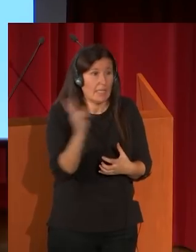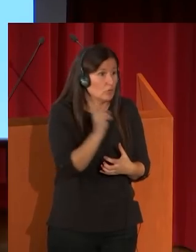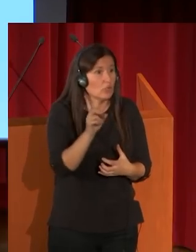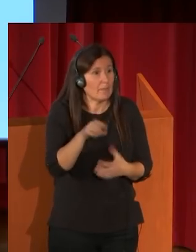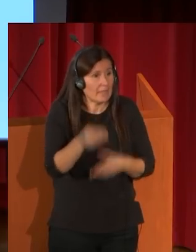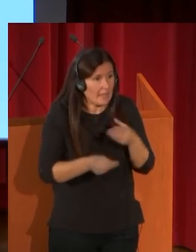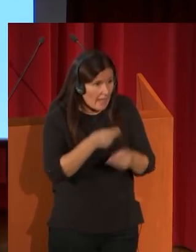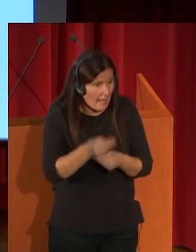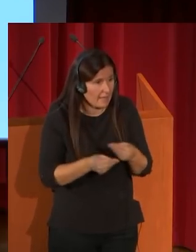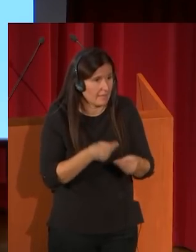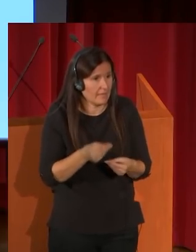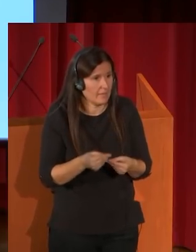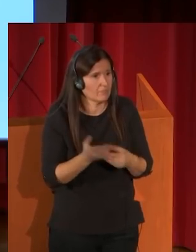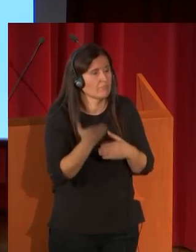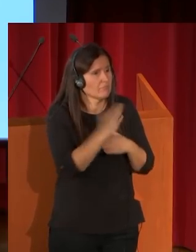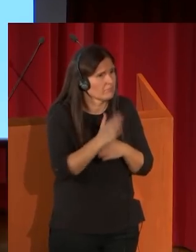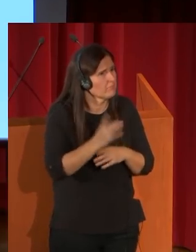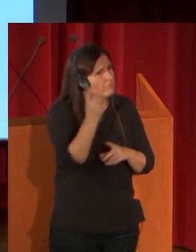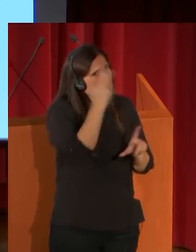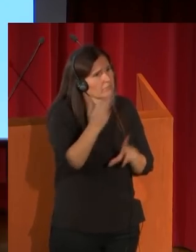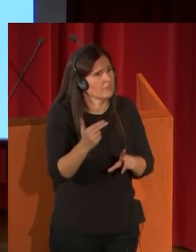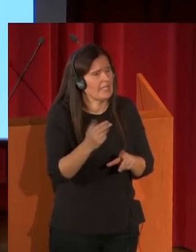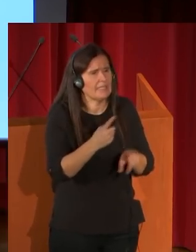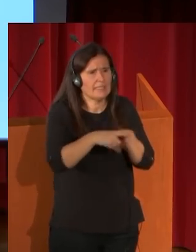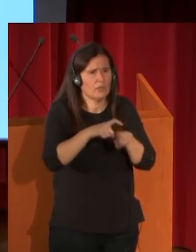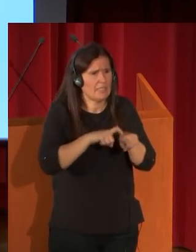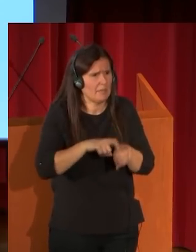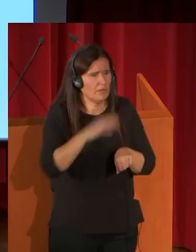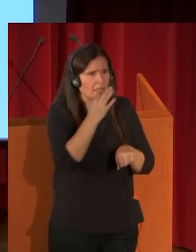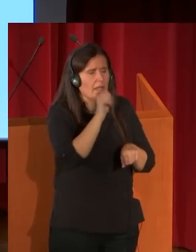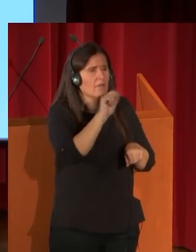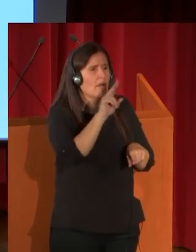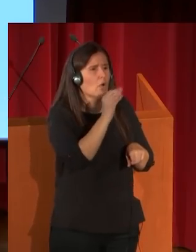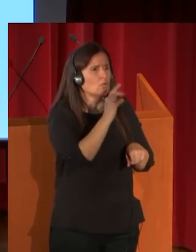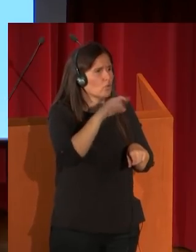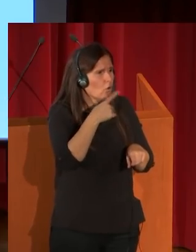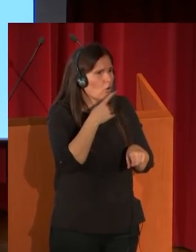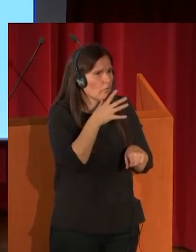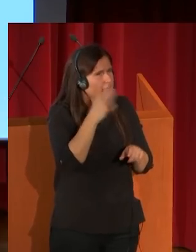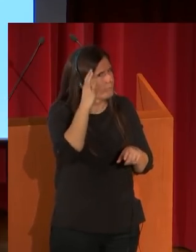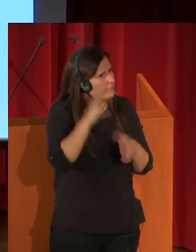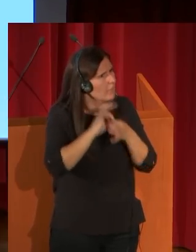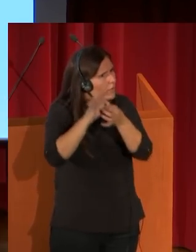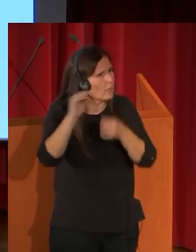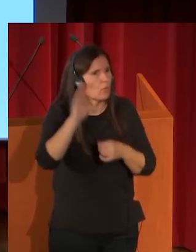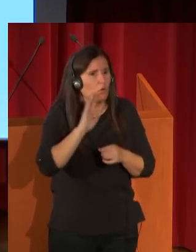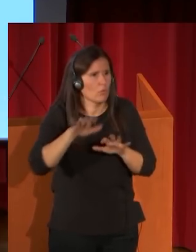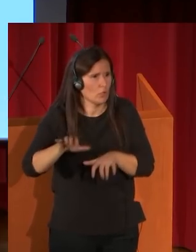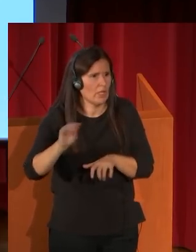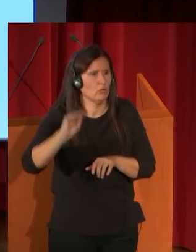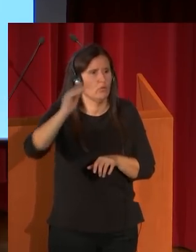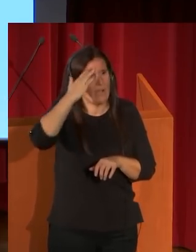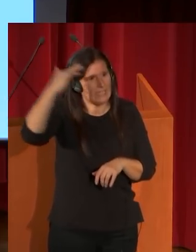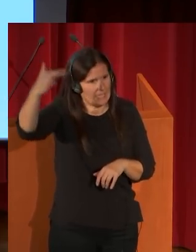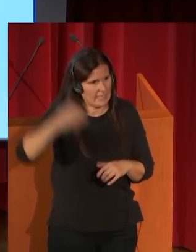hacen sendas, recreaciones de distintos aspectos del Fausto, evocados por Puyol en su fantasía. Mas